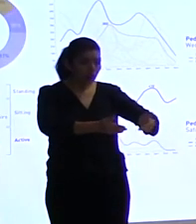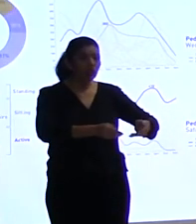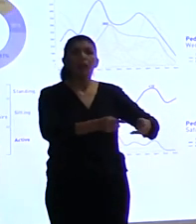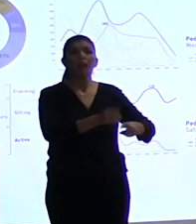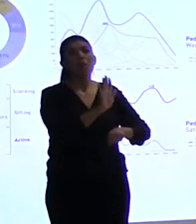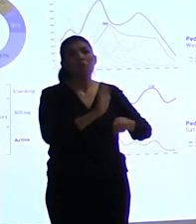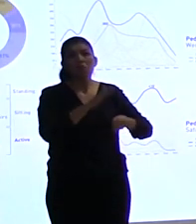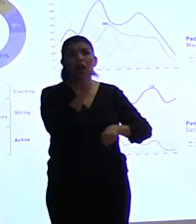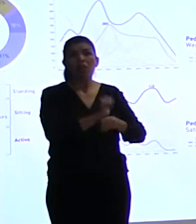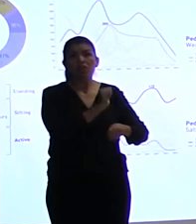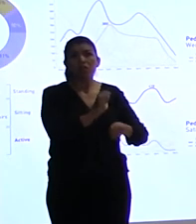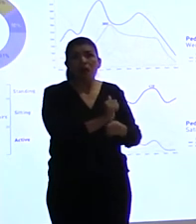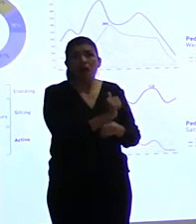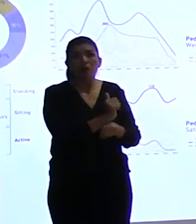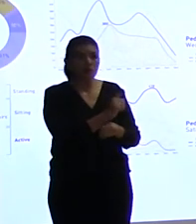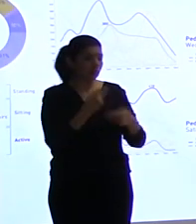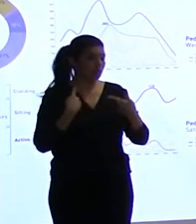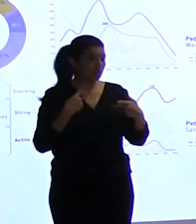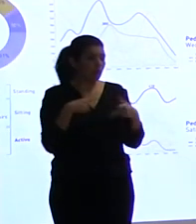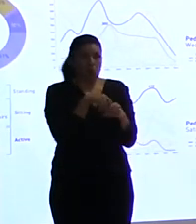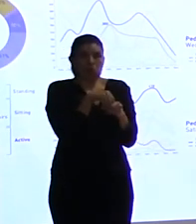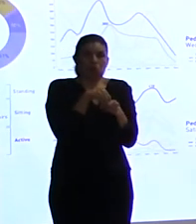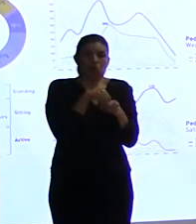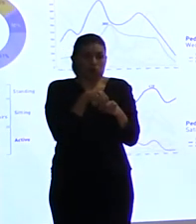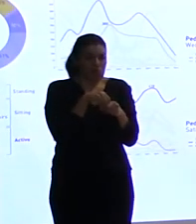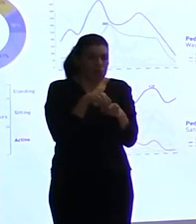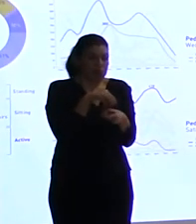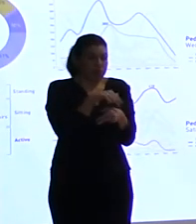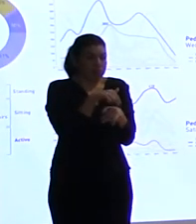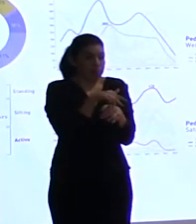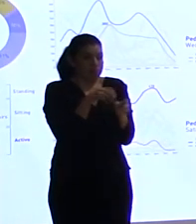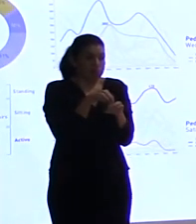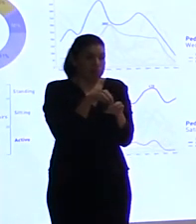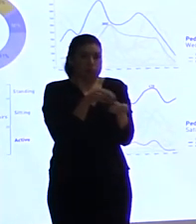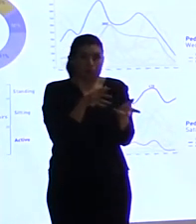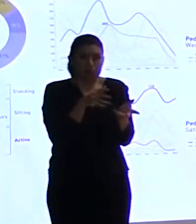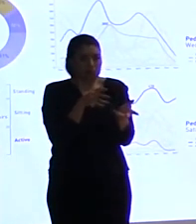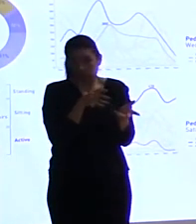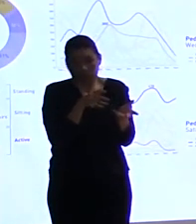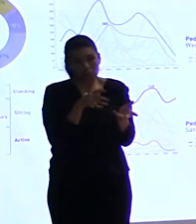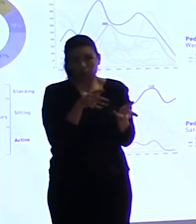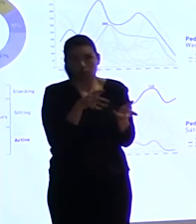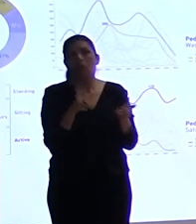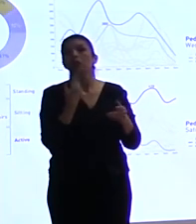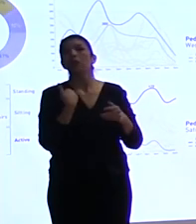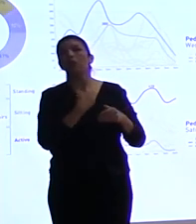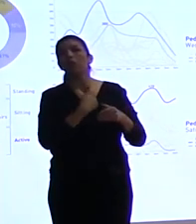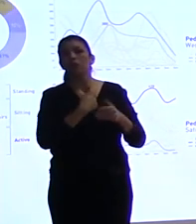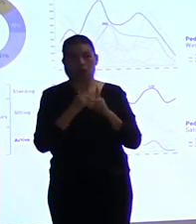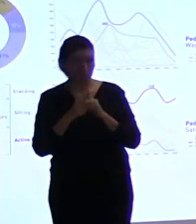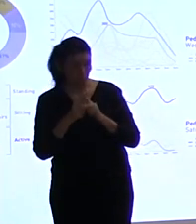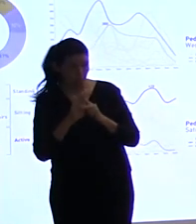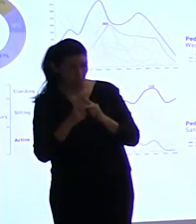brutal. Y esto fue un poquito la clave a partir del cual, después de pensar que el proyecto nunca